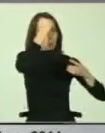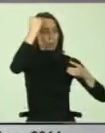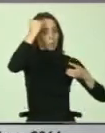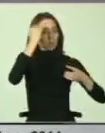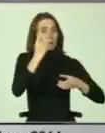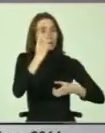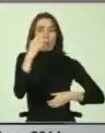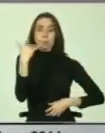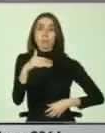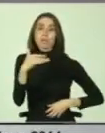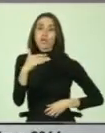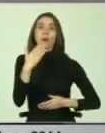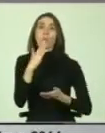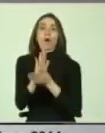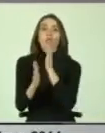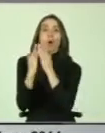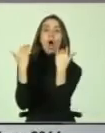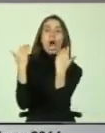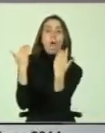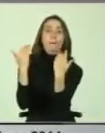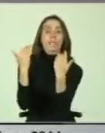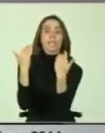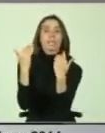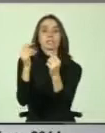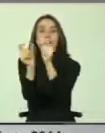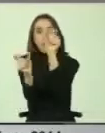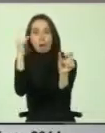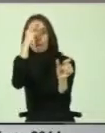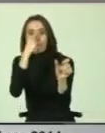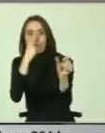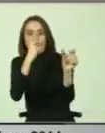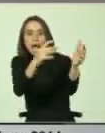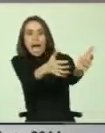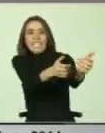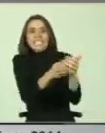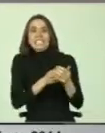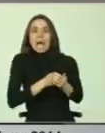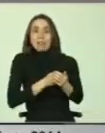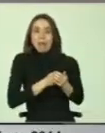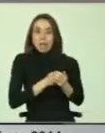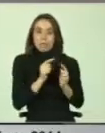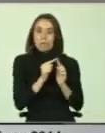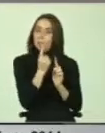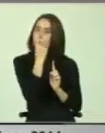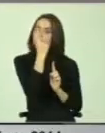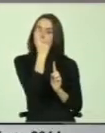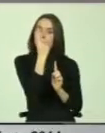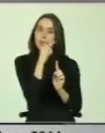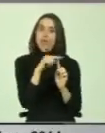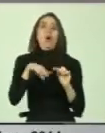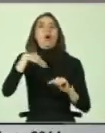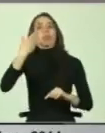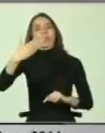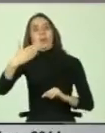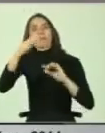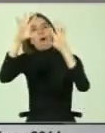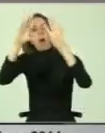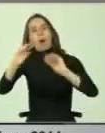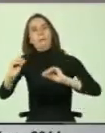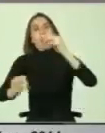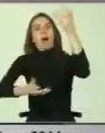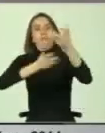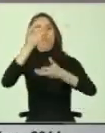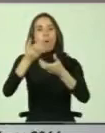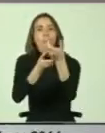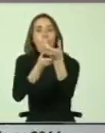prioridad en una emergencia es el rescate de personas. Esa es la prioridad. Obviamente, después vendrá a apagar el incendio, ¿no es